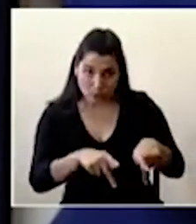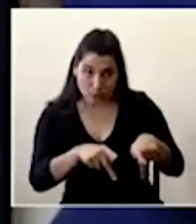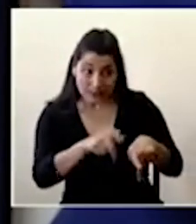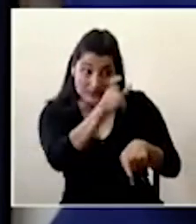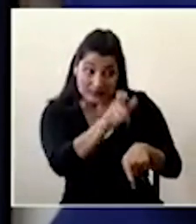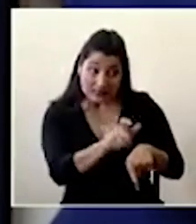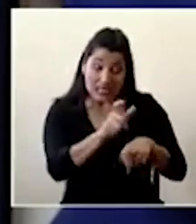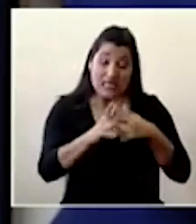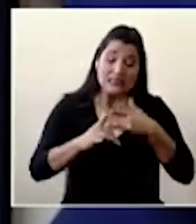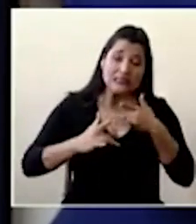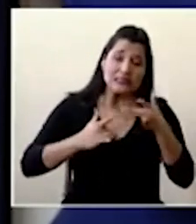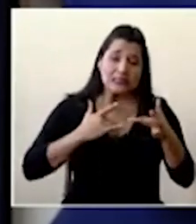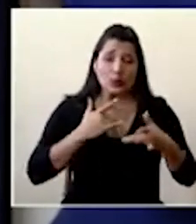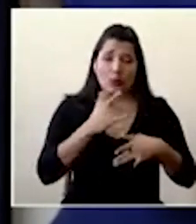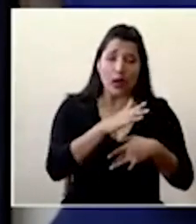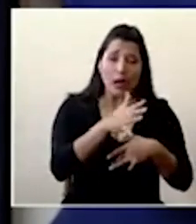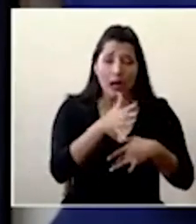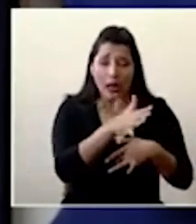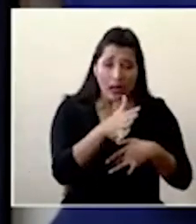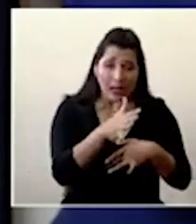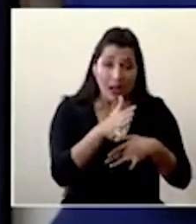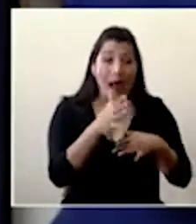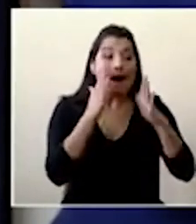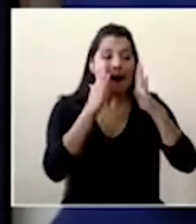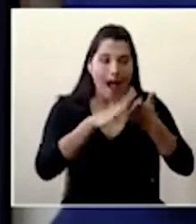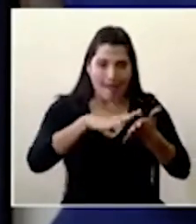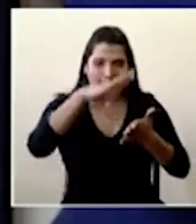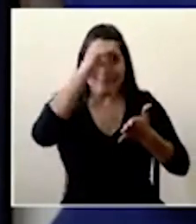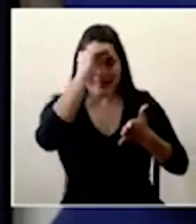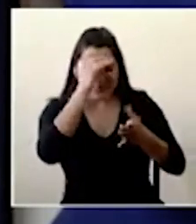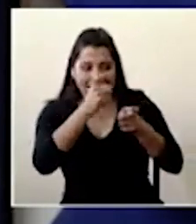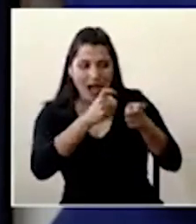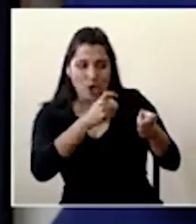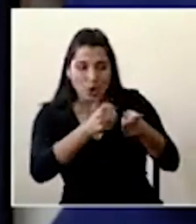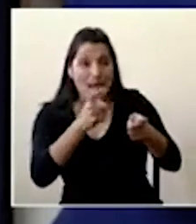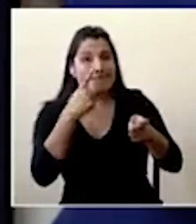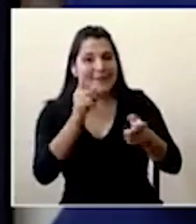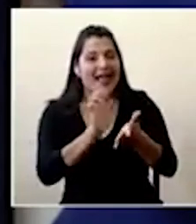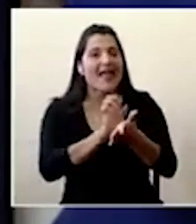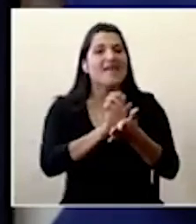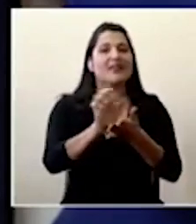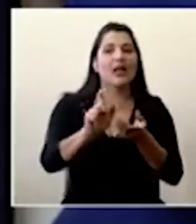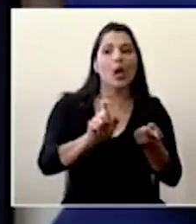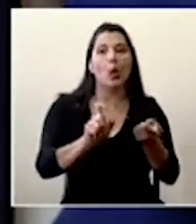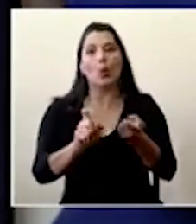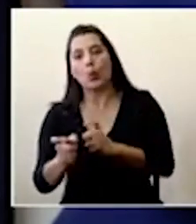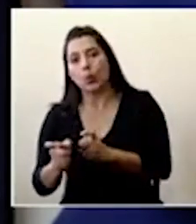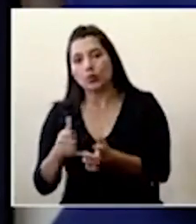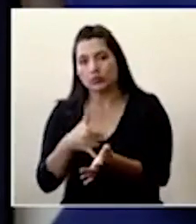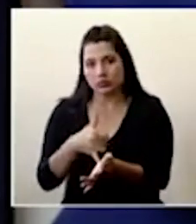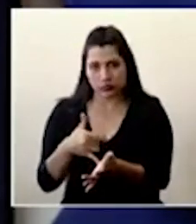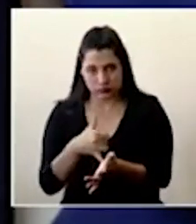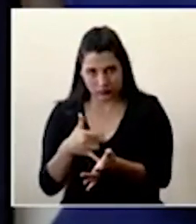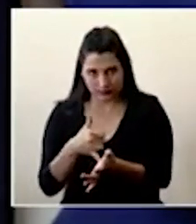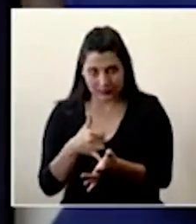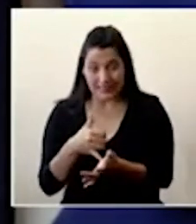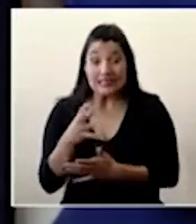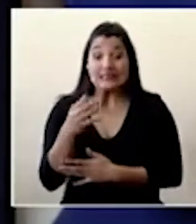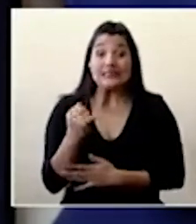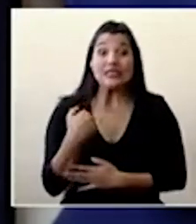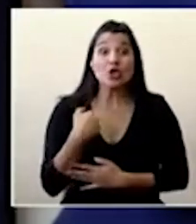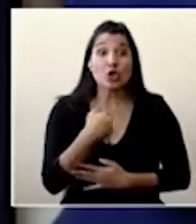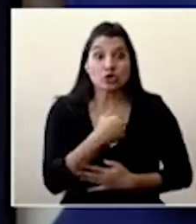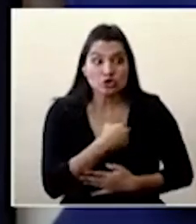síntomas leves para que no evolucionen a síntomas severos en la medida que mantengamos más